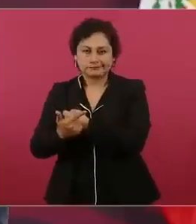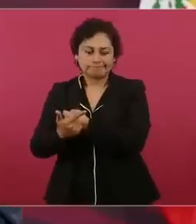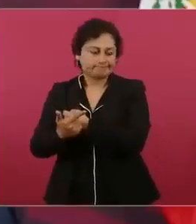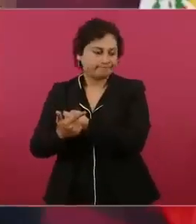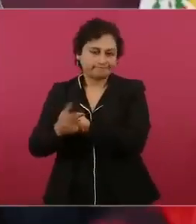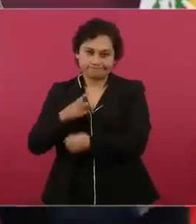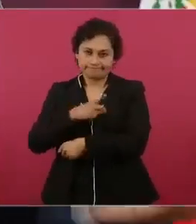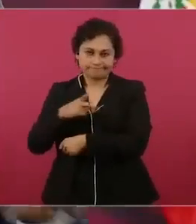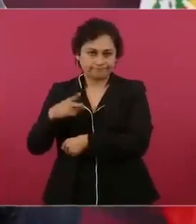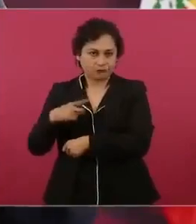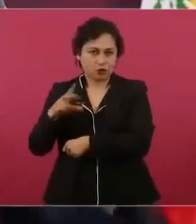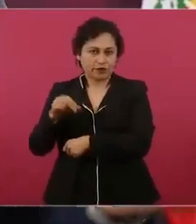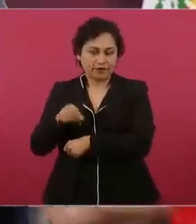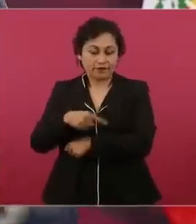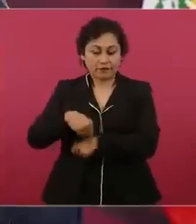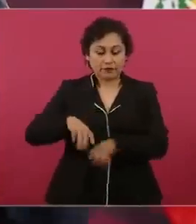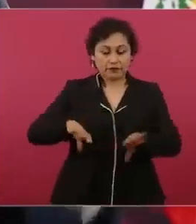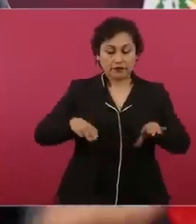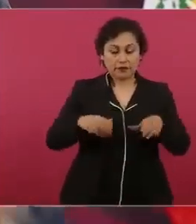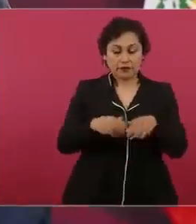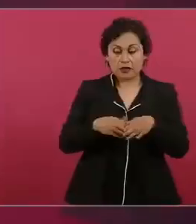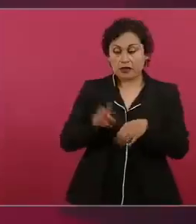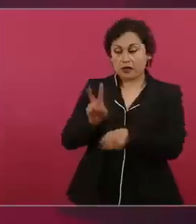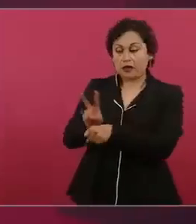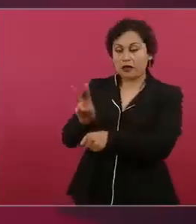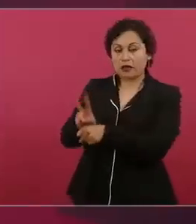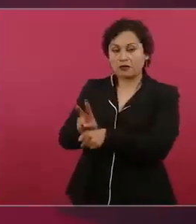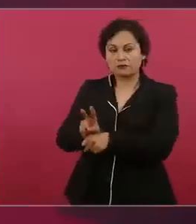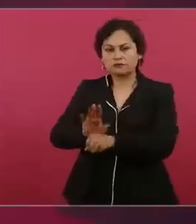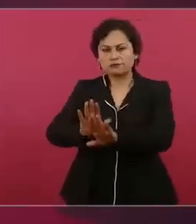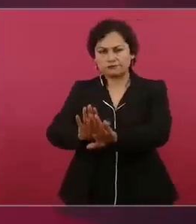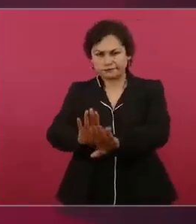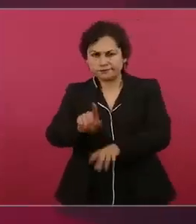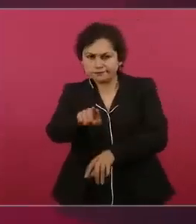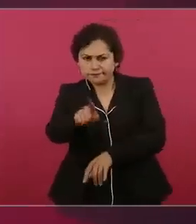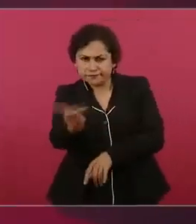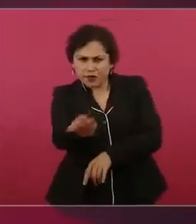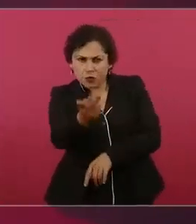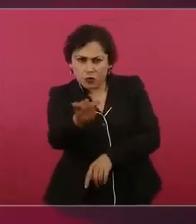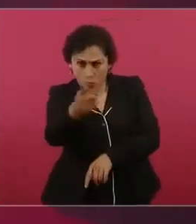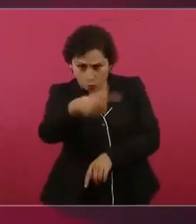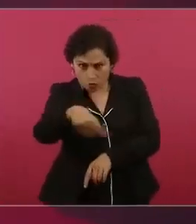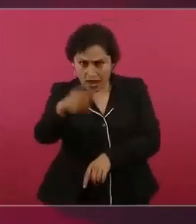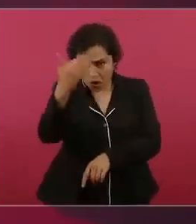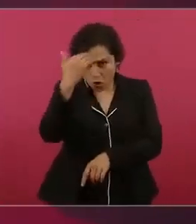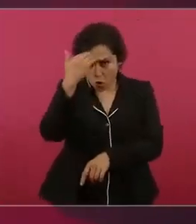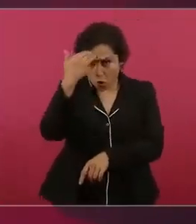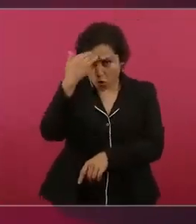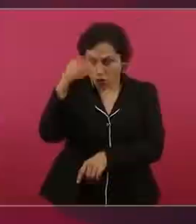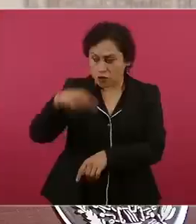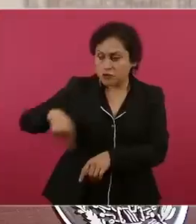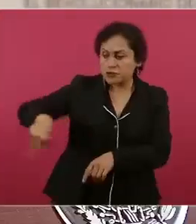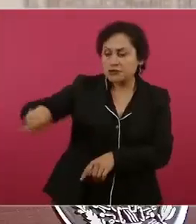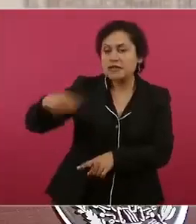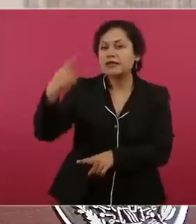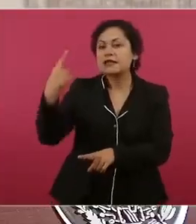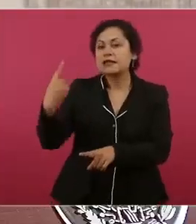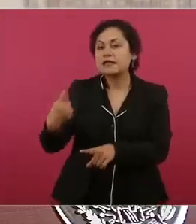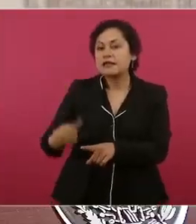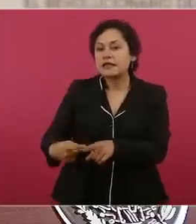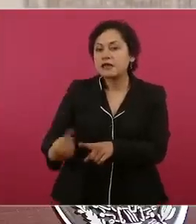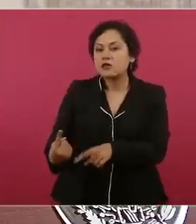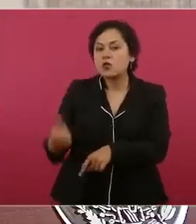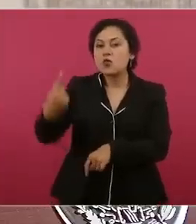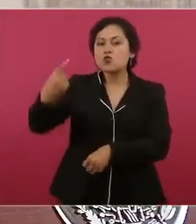Pero a ver, díganme ustedes si conocen de un juez que está en la cárcel,